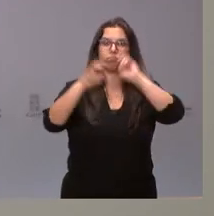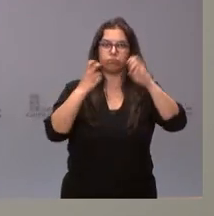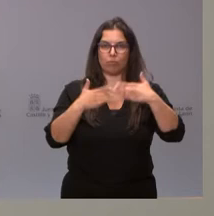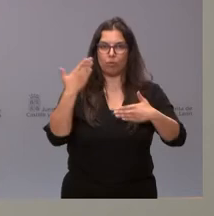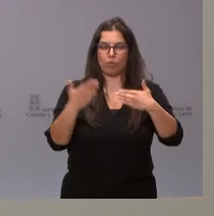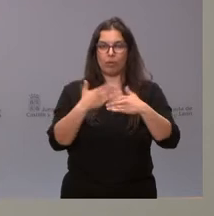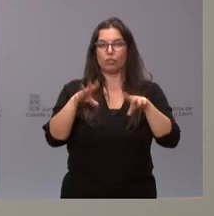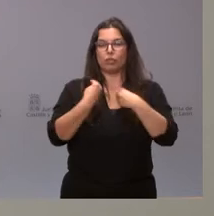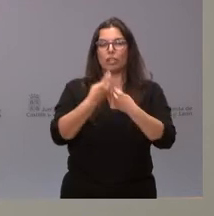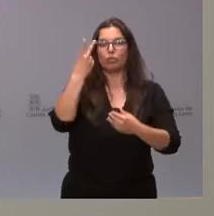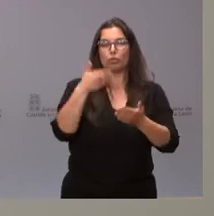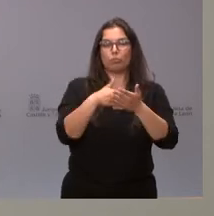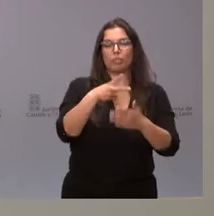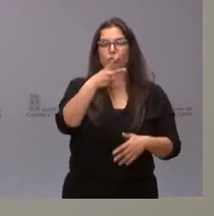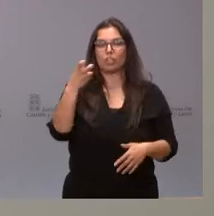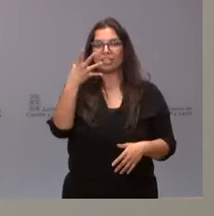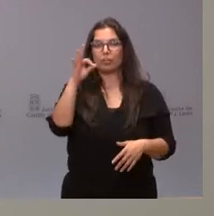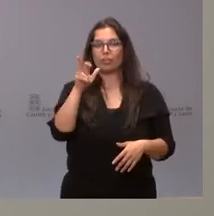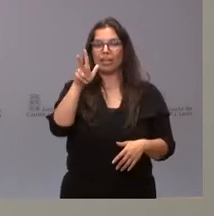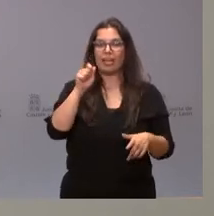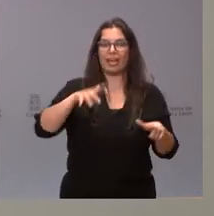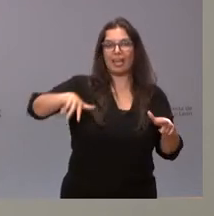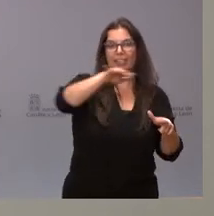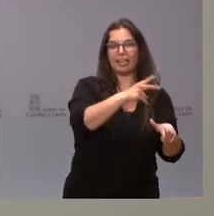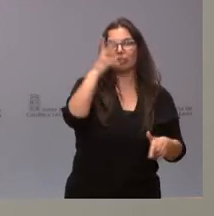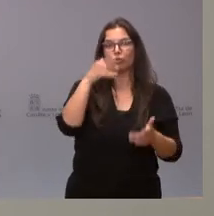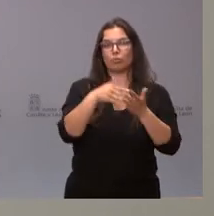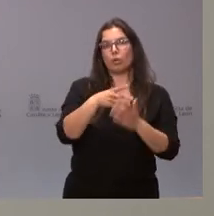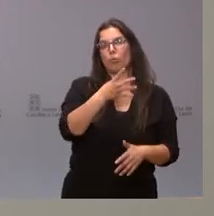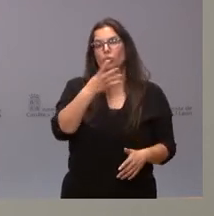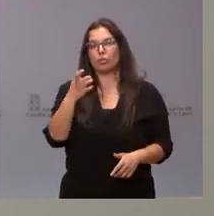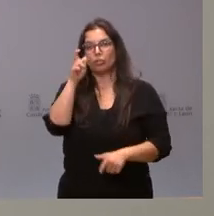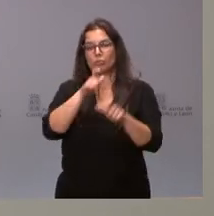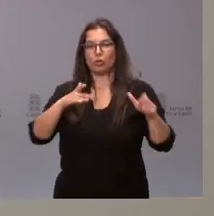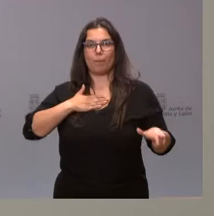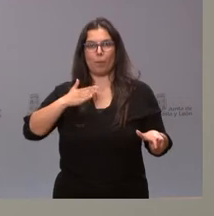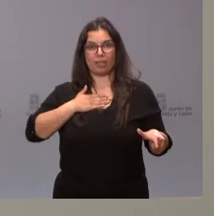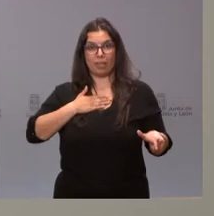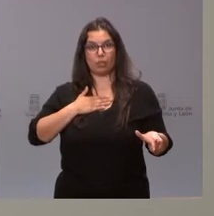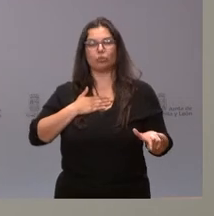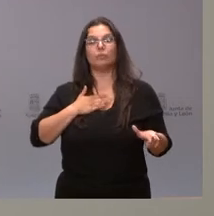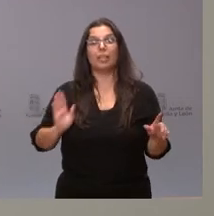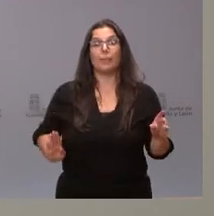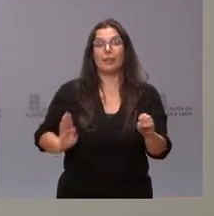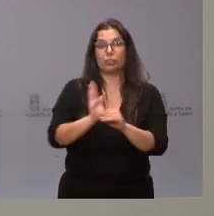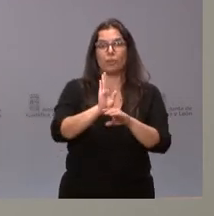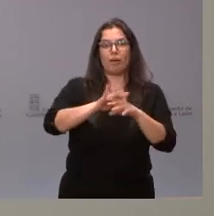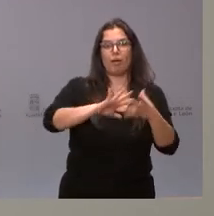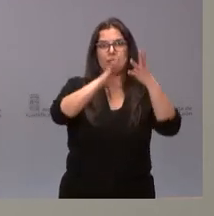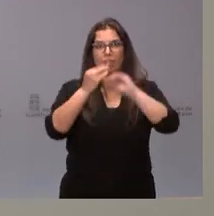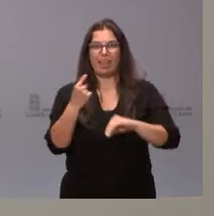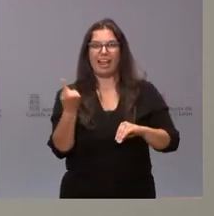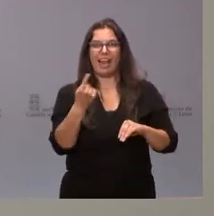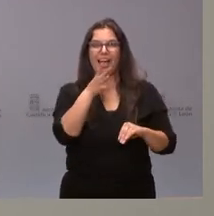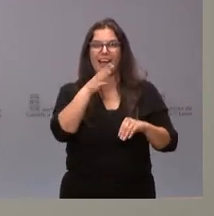.250 hectáreas y 2.480 propietarios. Una inversión, como les digo, de 5